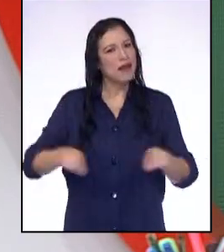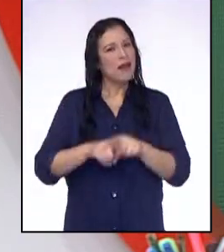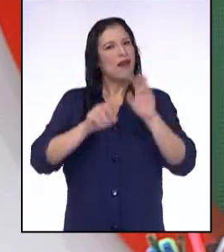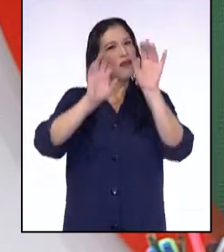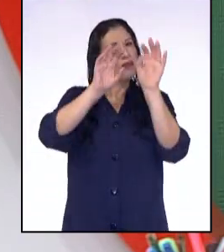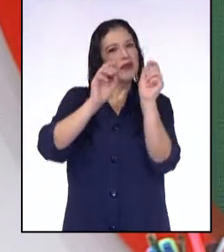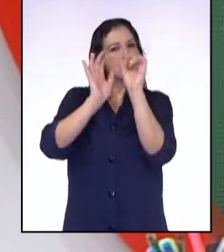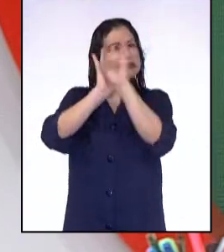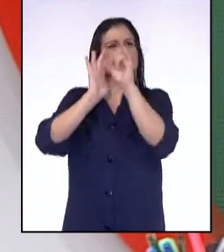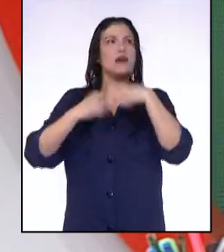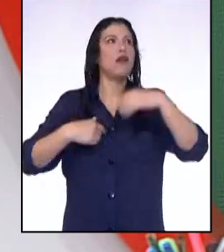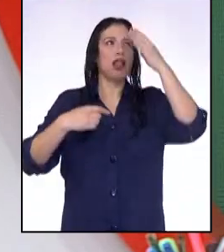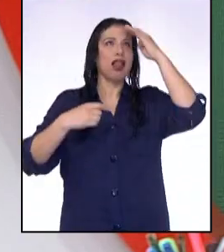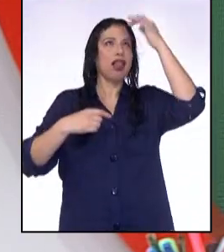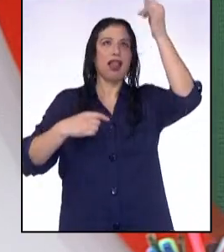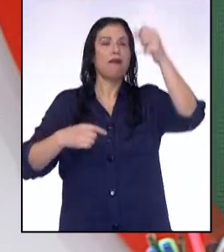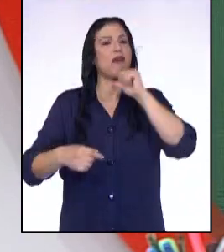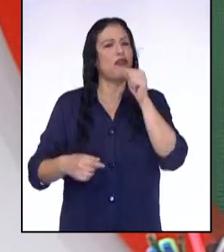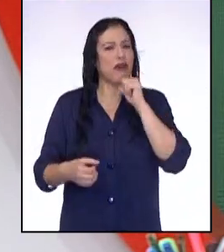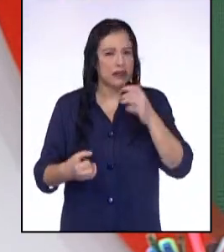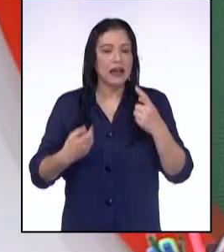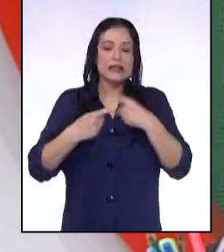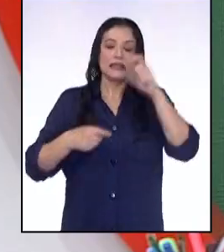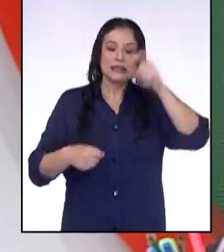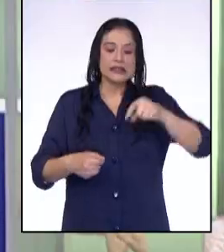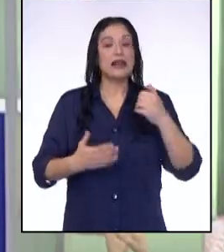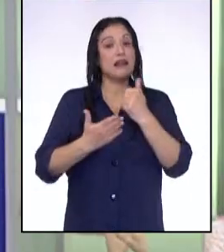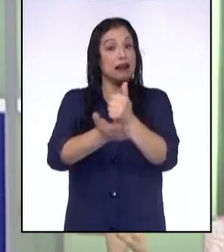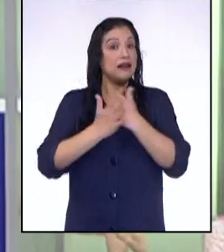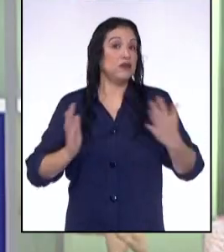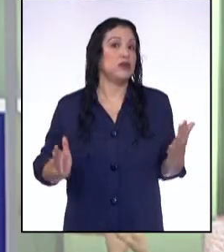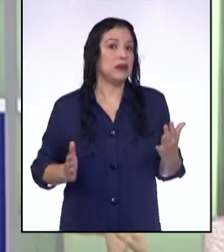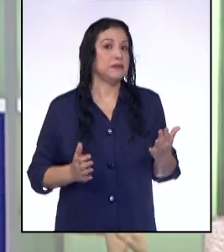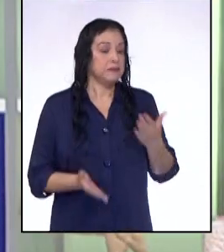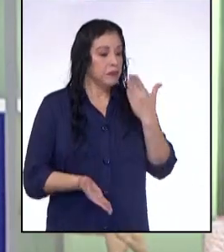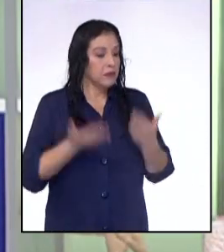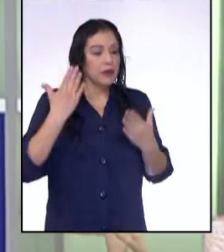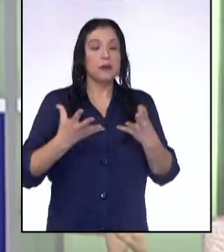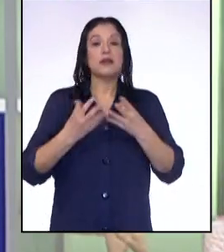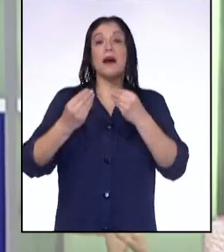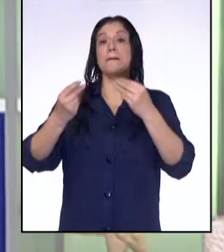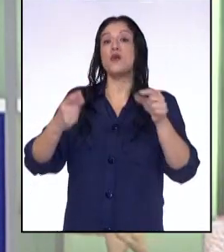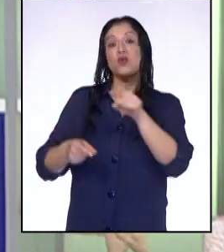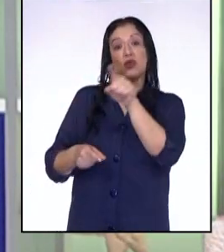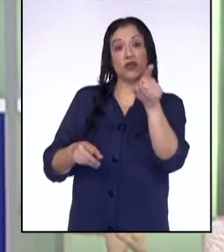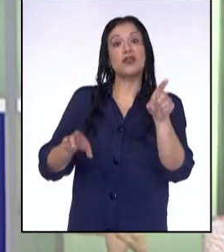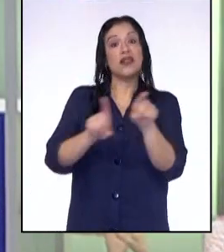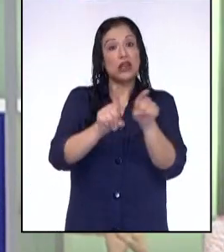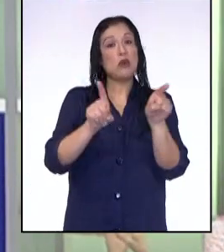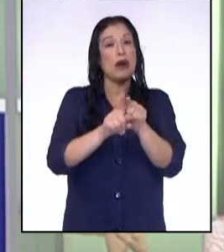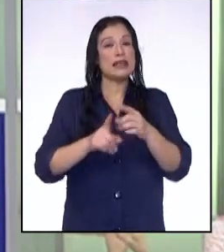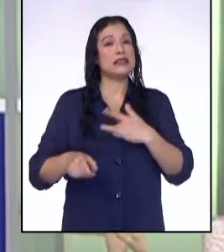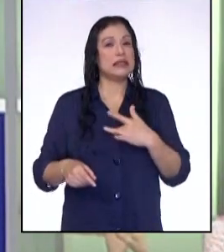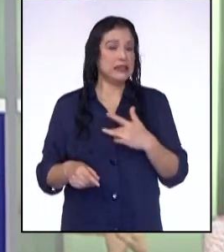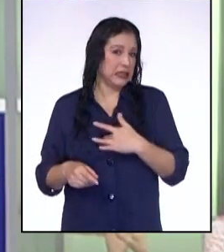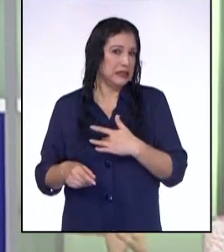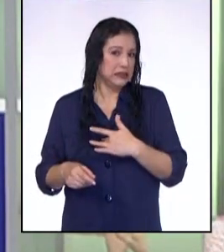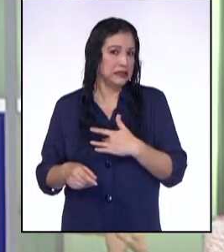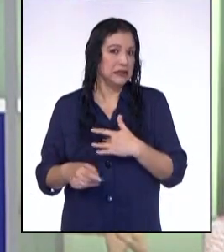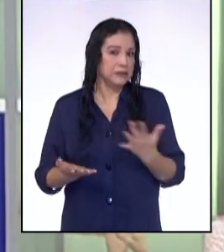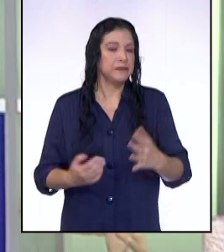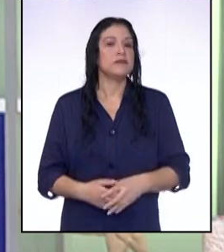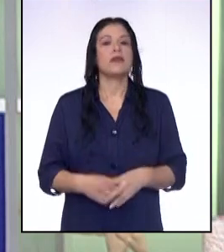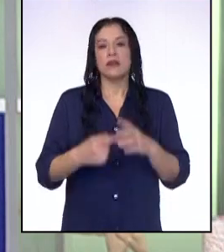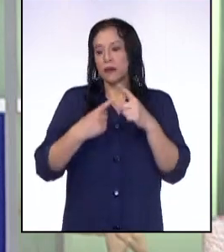verdad que no soy tan creativa. Creo que necesitaré algo de ayuda. Probablemente a muchas y muchos en sus casas les pase lo mismo que a Miluska.